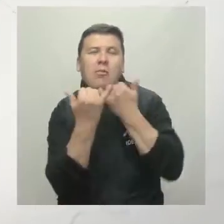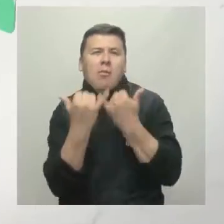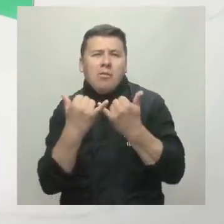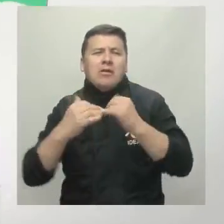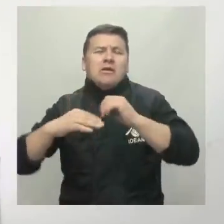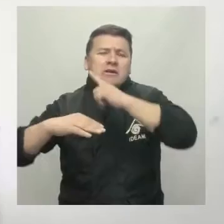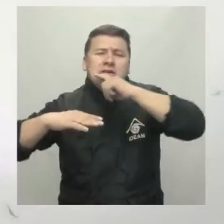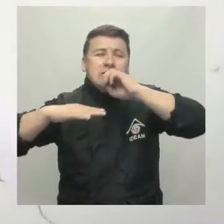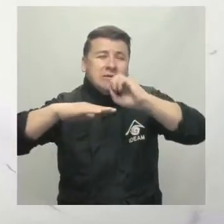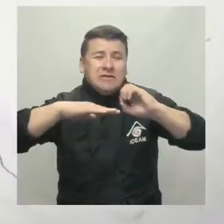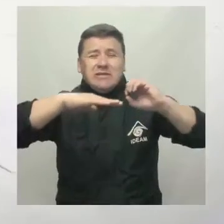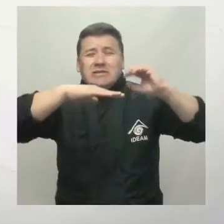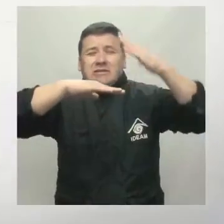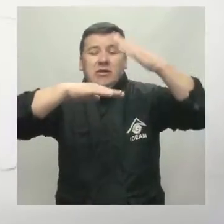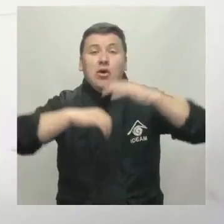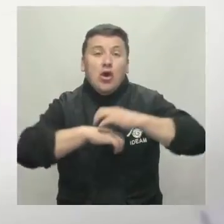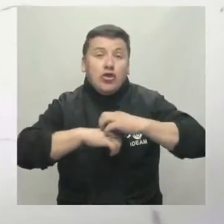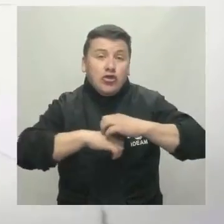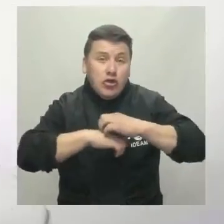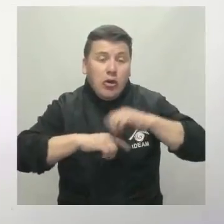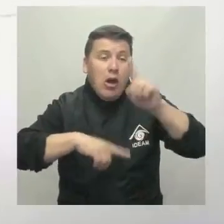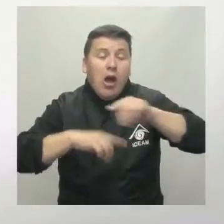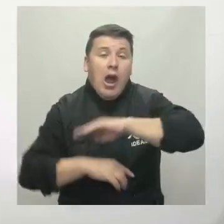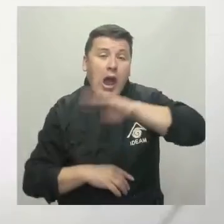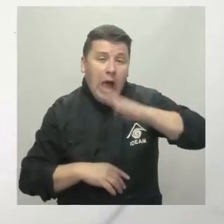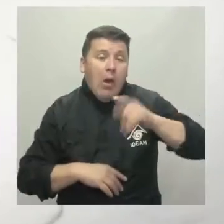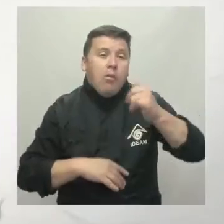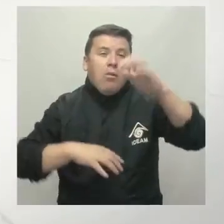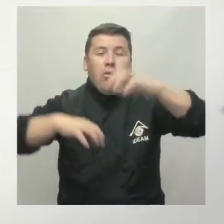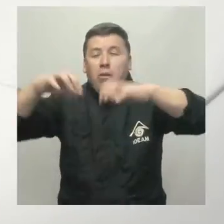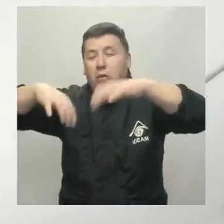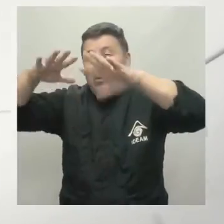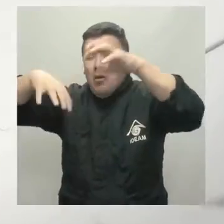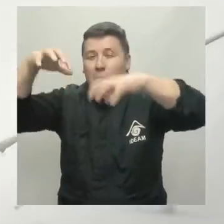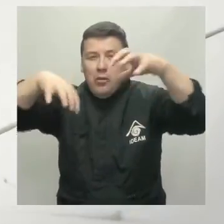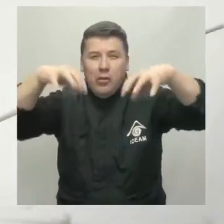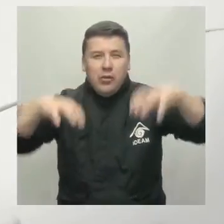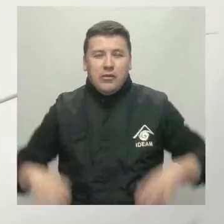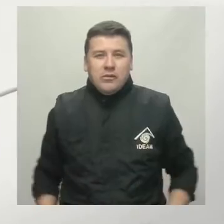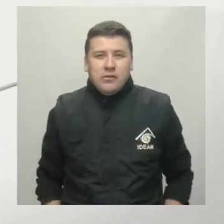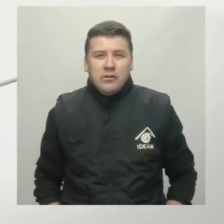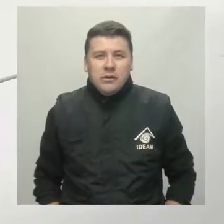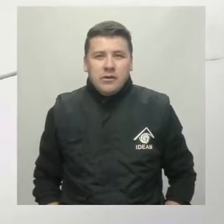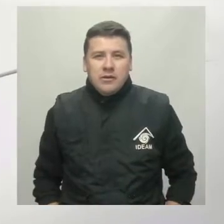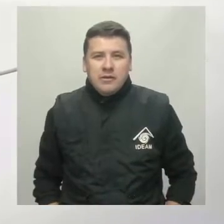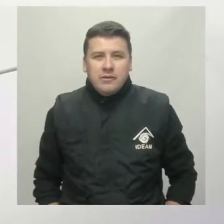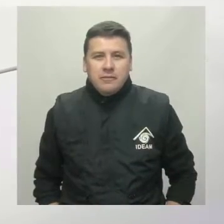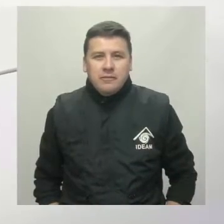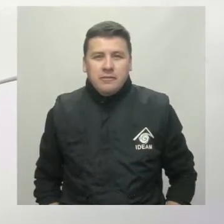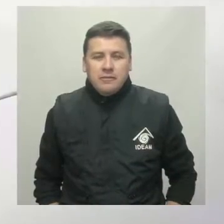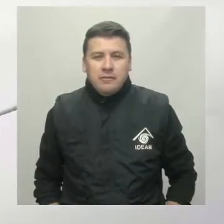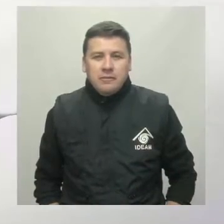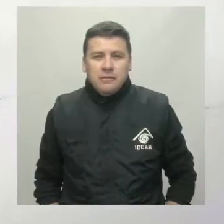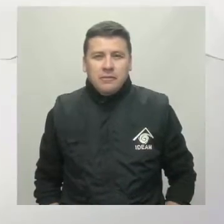andina se prevé nubosidad en la región con probabilidad de lluvias al sur de Antioquia, Boyacá, sur de Santander, en sectores